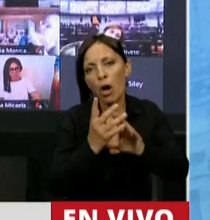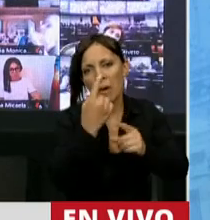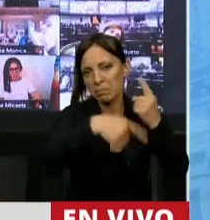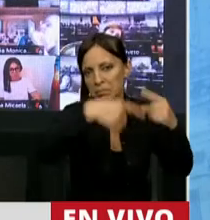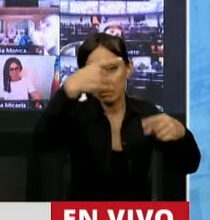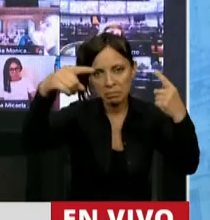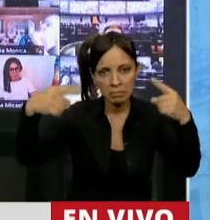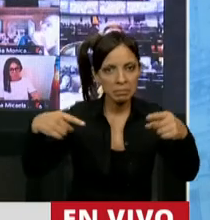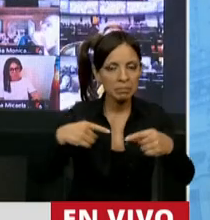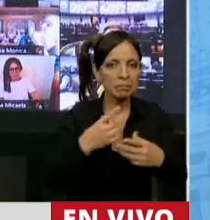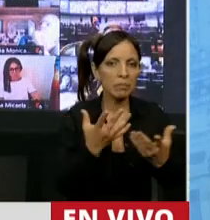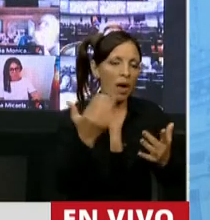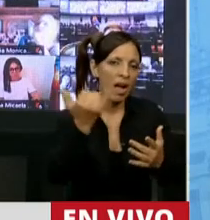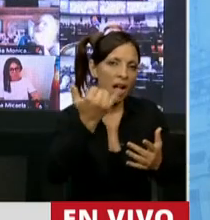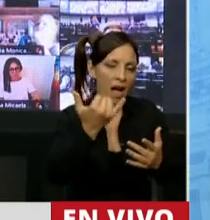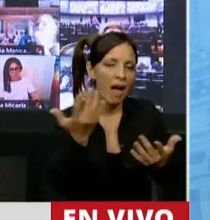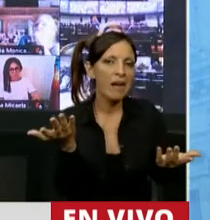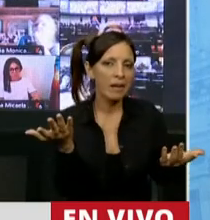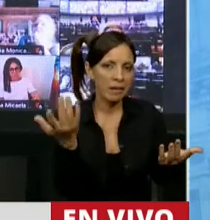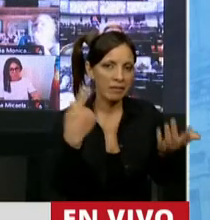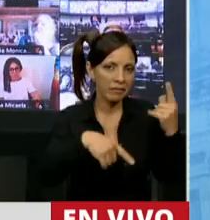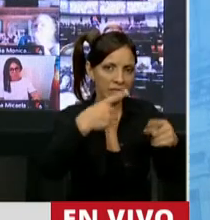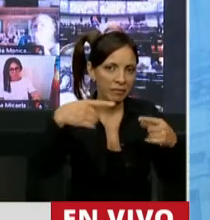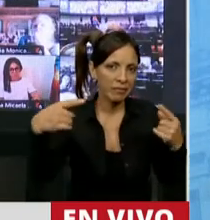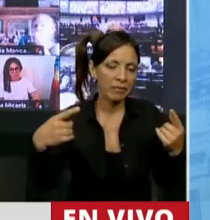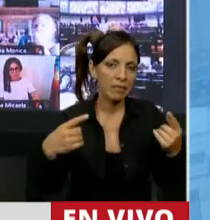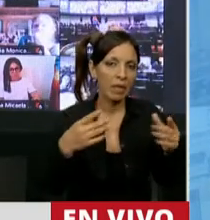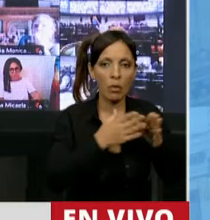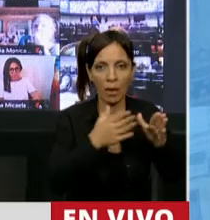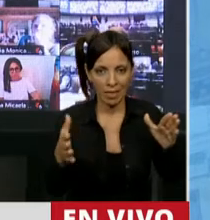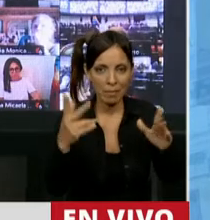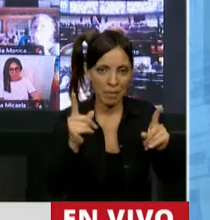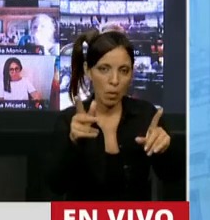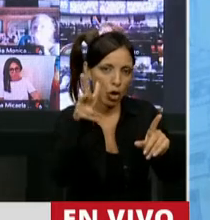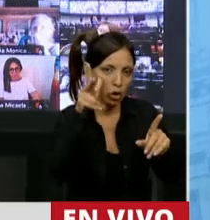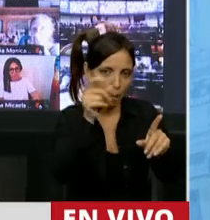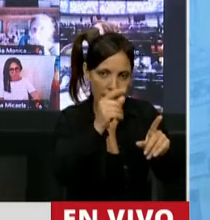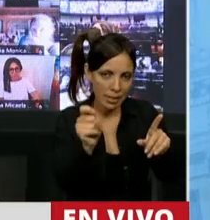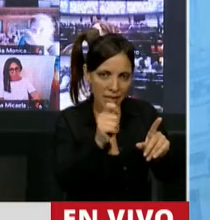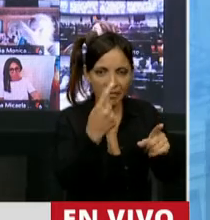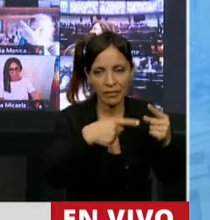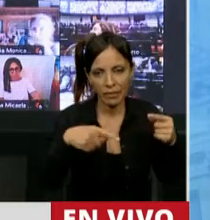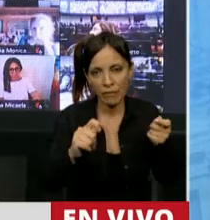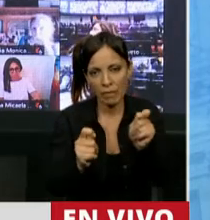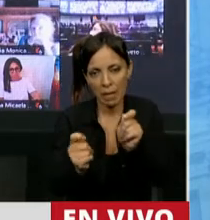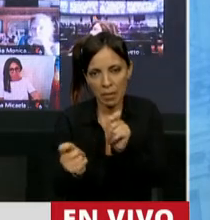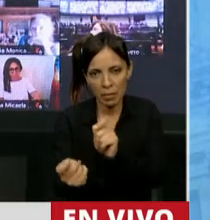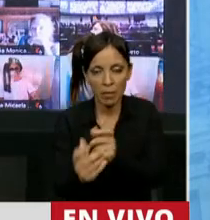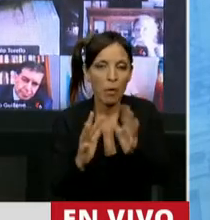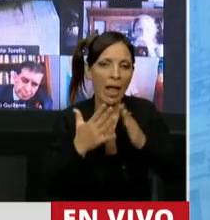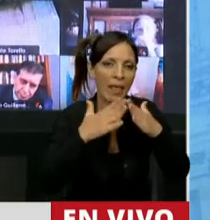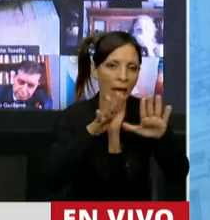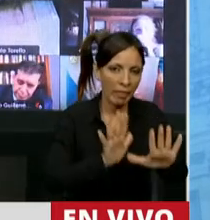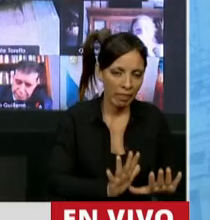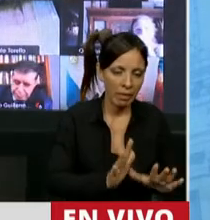porque ha tenido a lo largo del tiempo infinidad de variantes la modalidad de cuarentena,